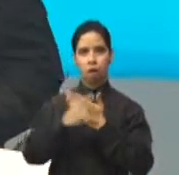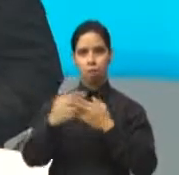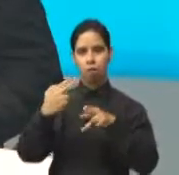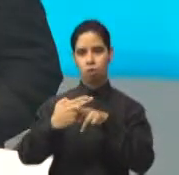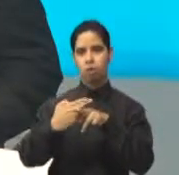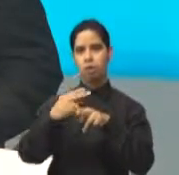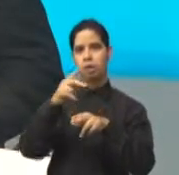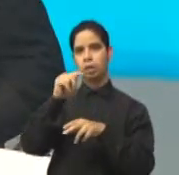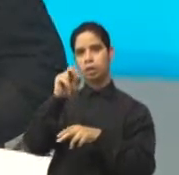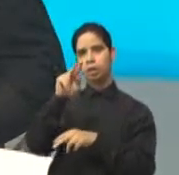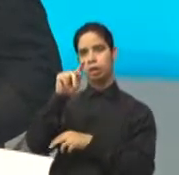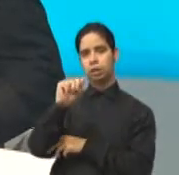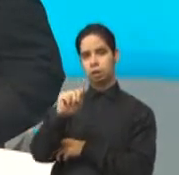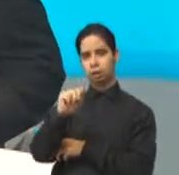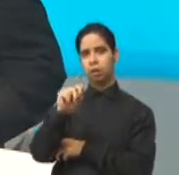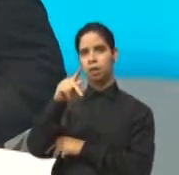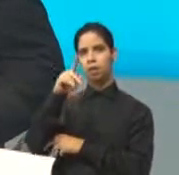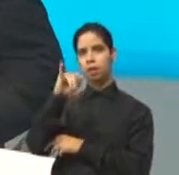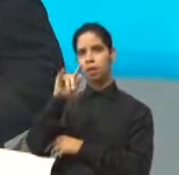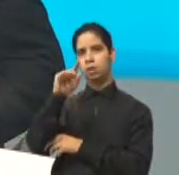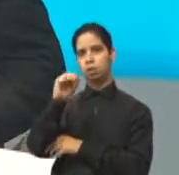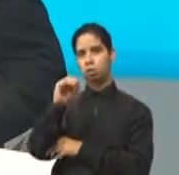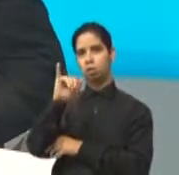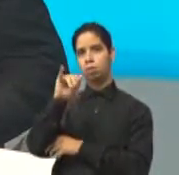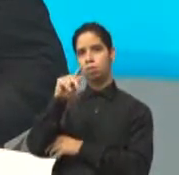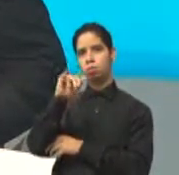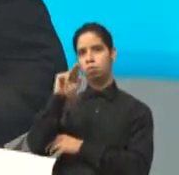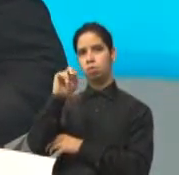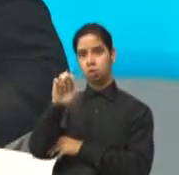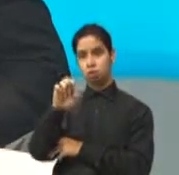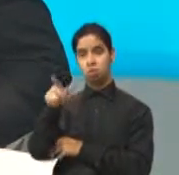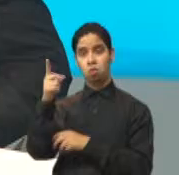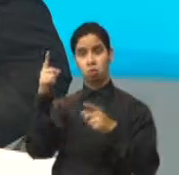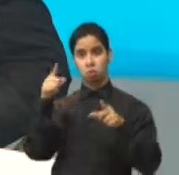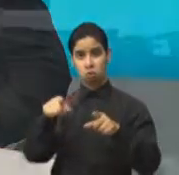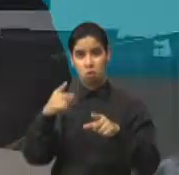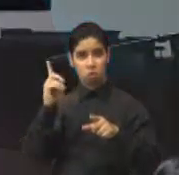esto durante un conversatorio que se ofreció en el pabellón de la Fundación Ricky Martin.